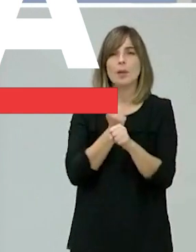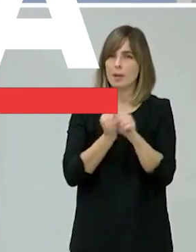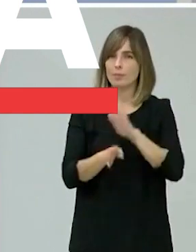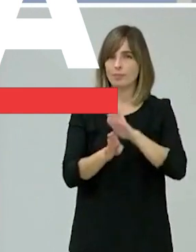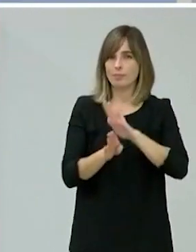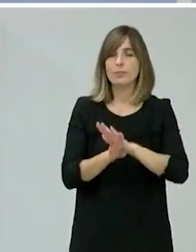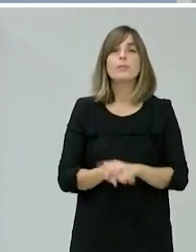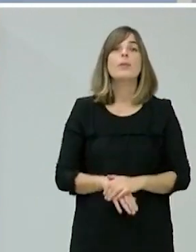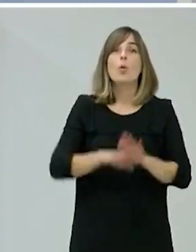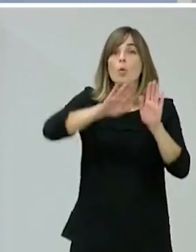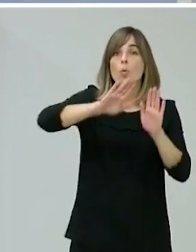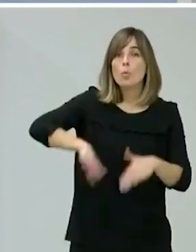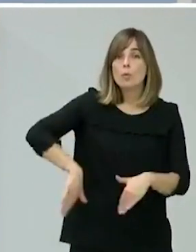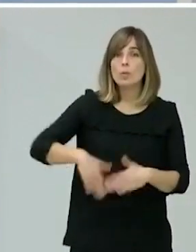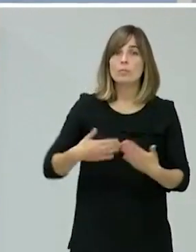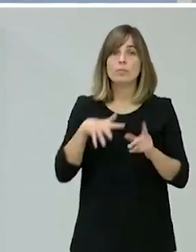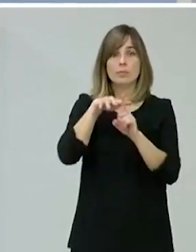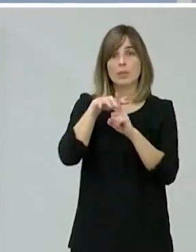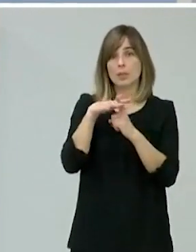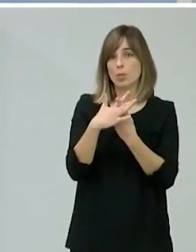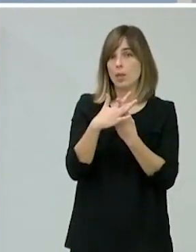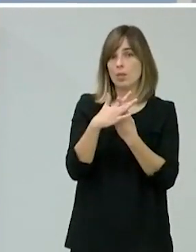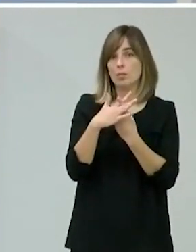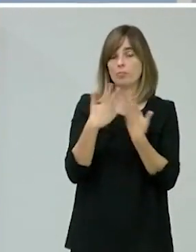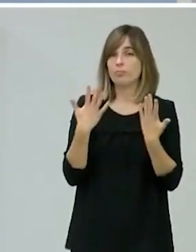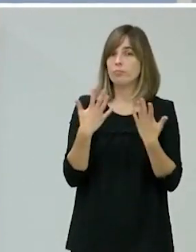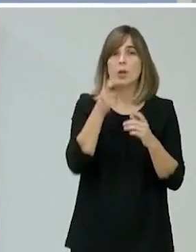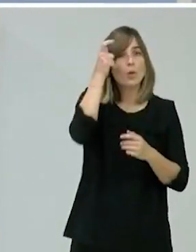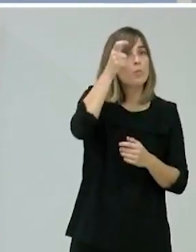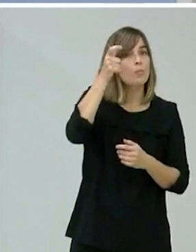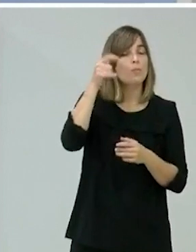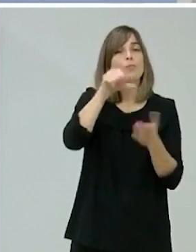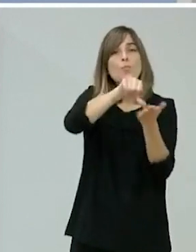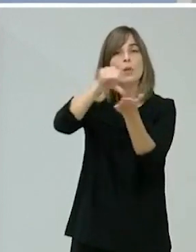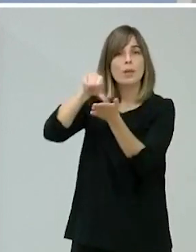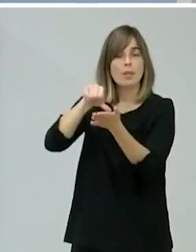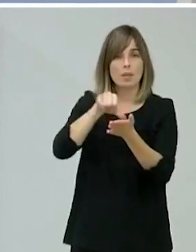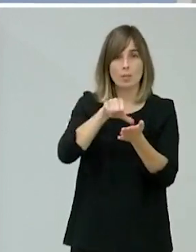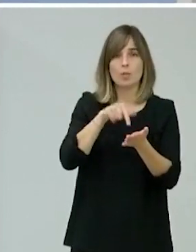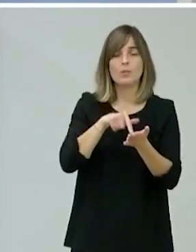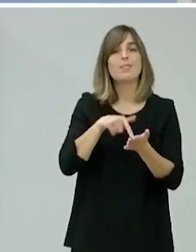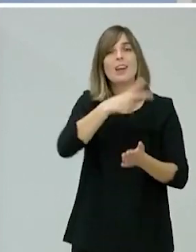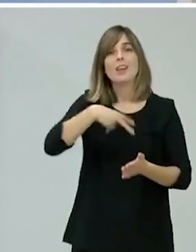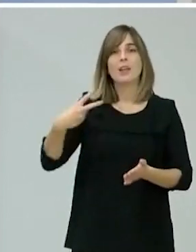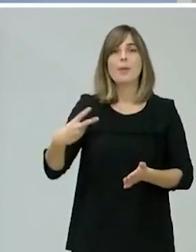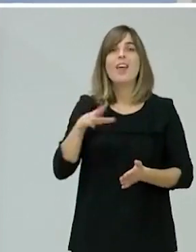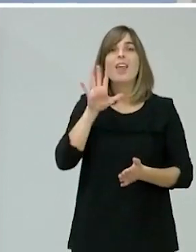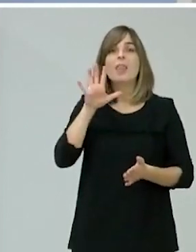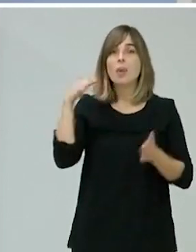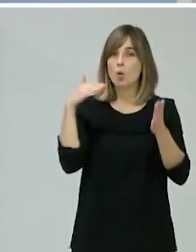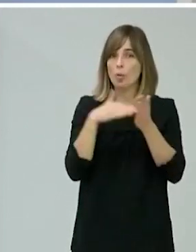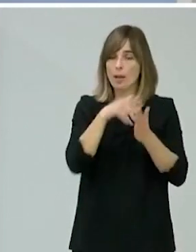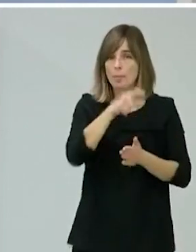Último trasladarles que la situación en los municipios de Cantabria de más de 5.000 habitantes que tienen